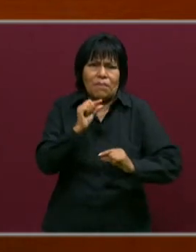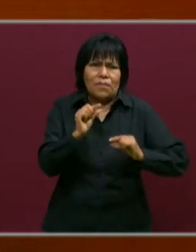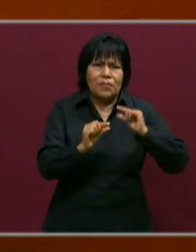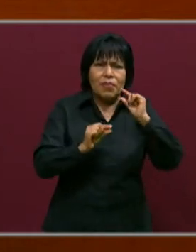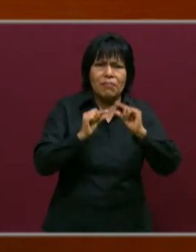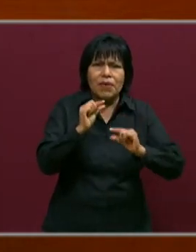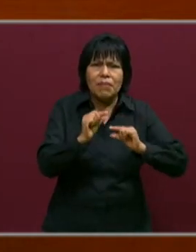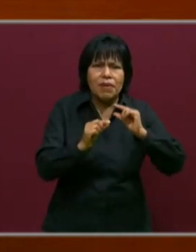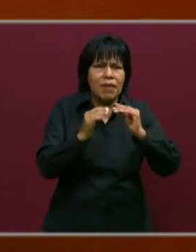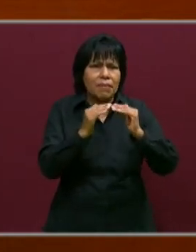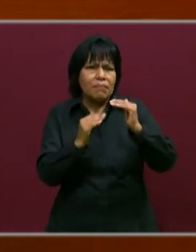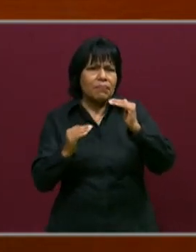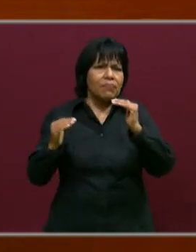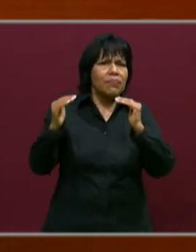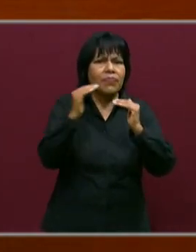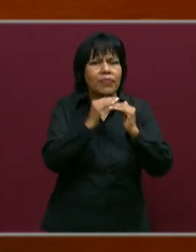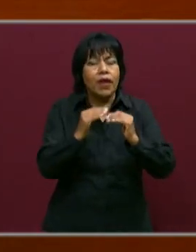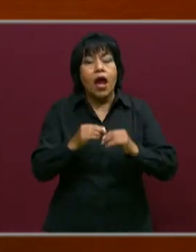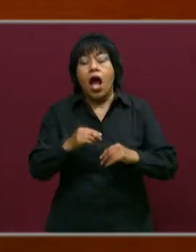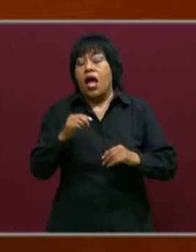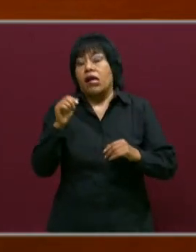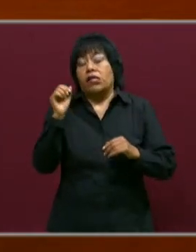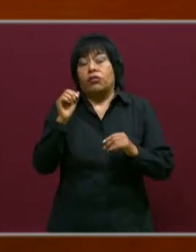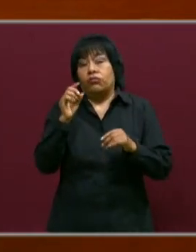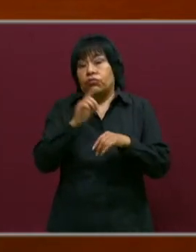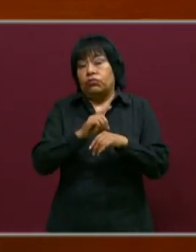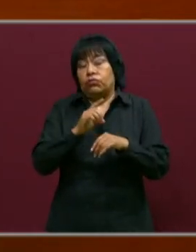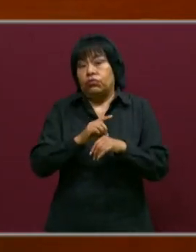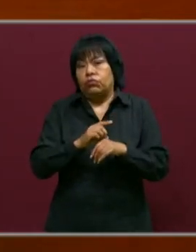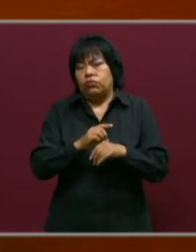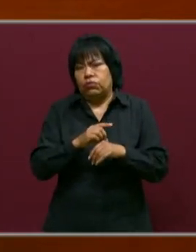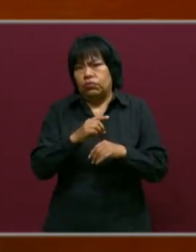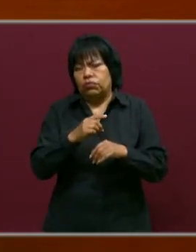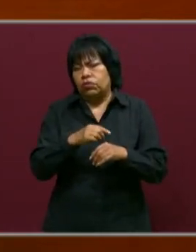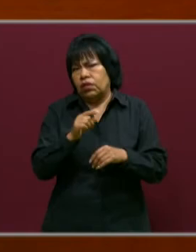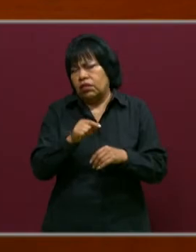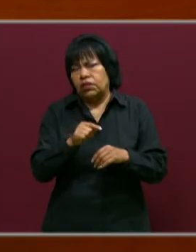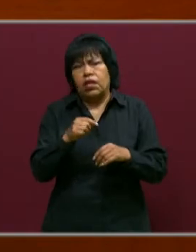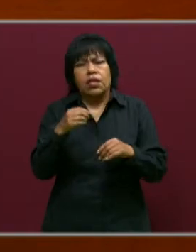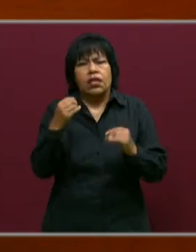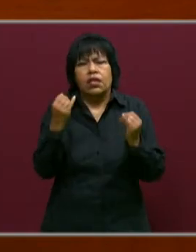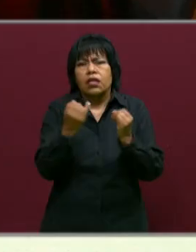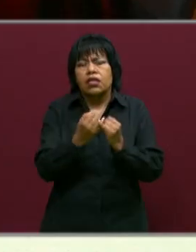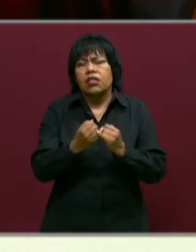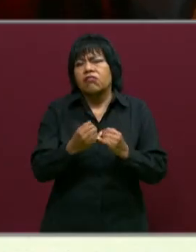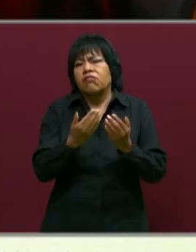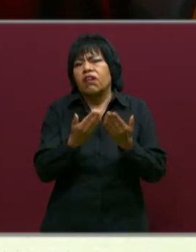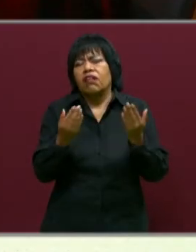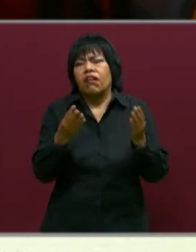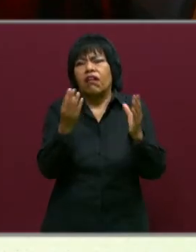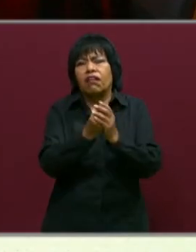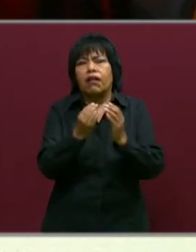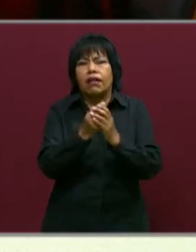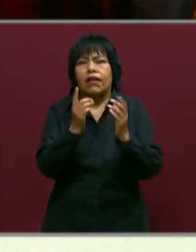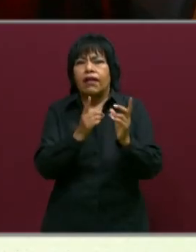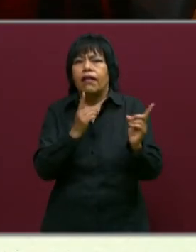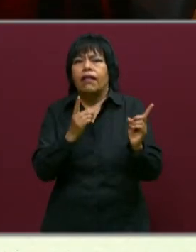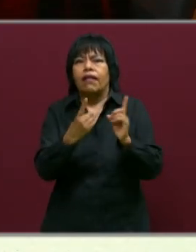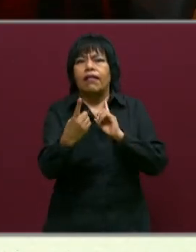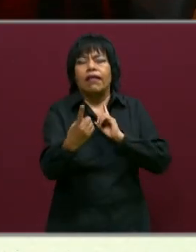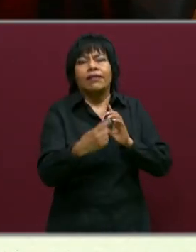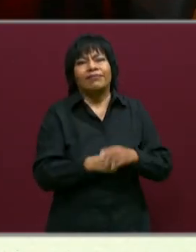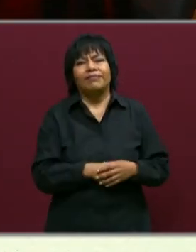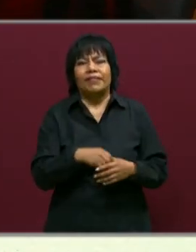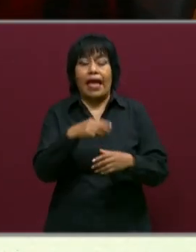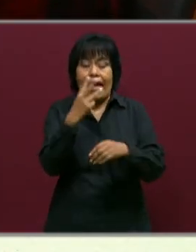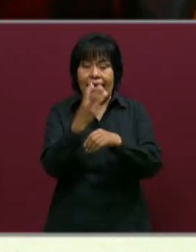tanto en la vida cotidiana como también dentro de las clases a distancia, ¿no? Y con respecto a esto hay una tercera